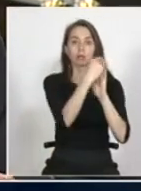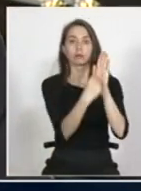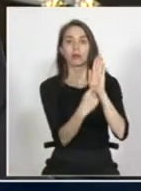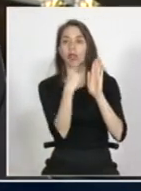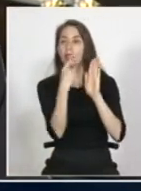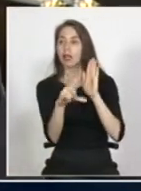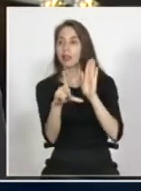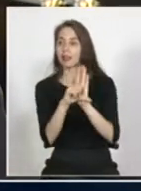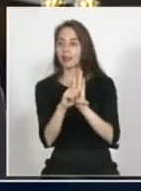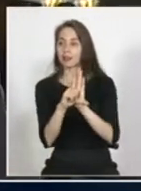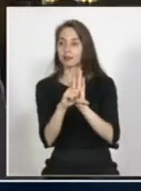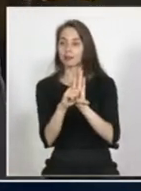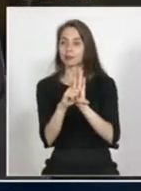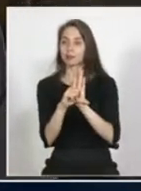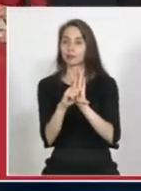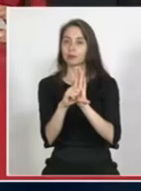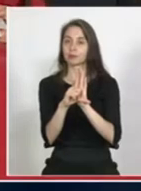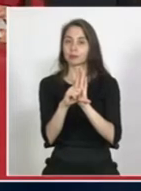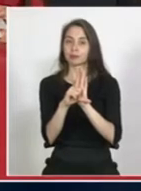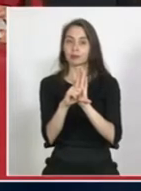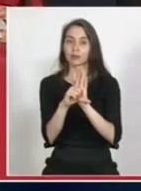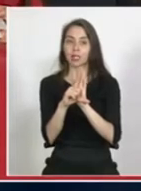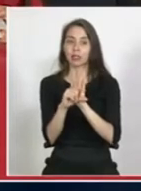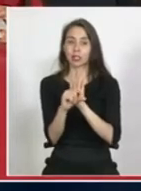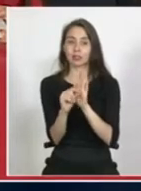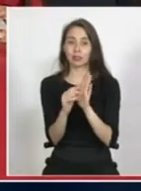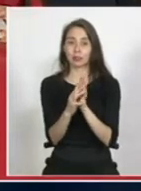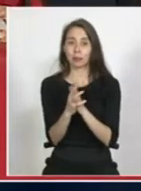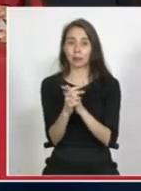entonces complejo entonces tenemos